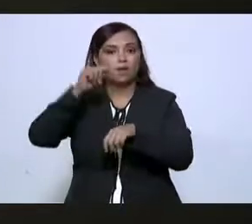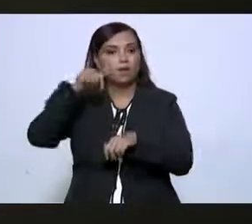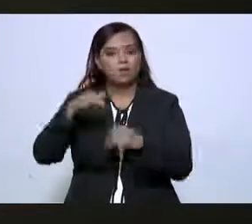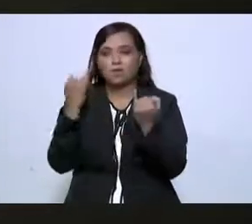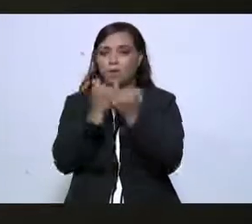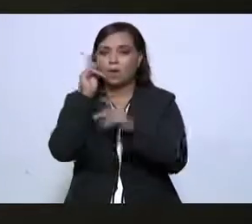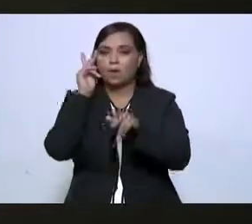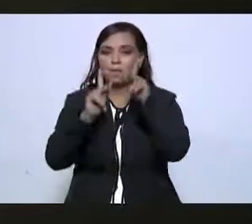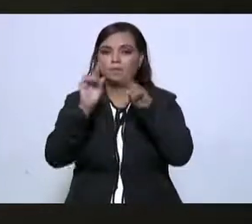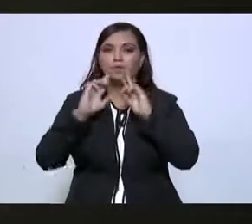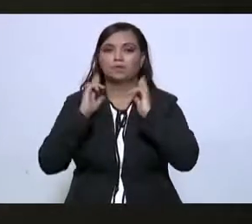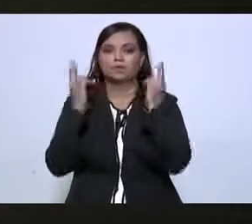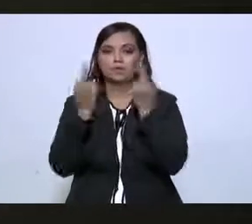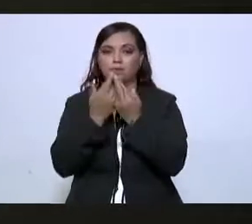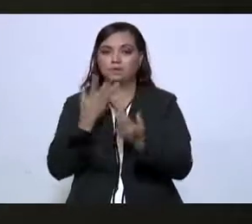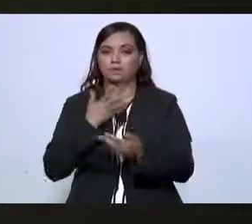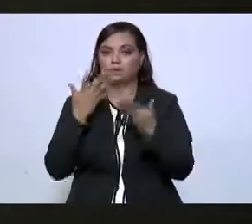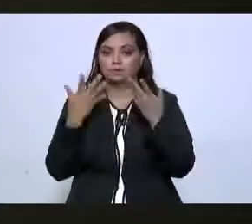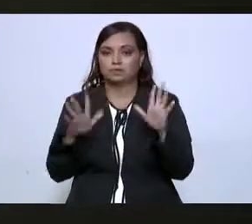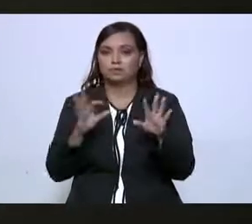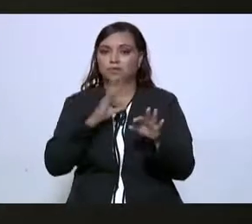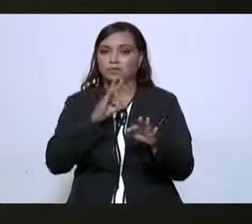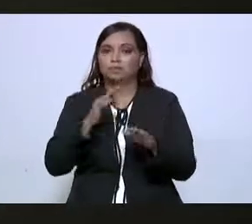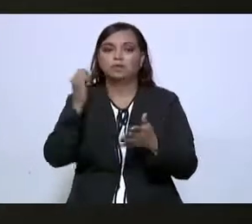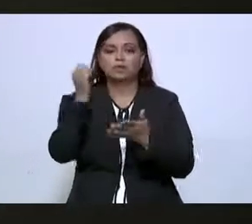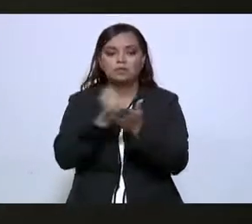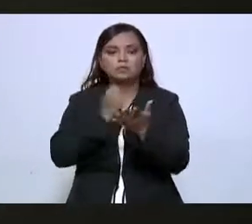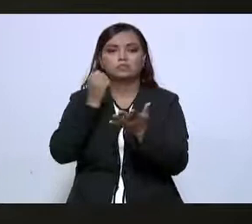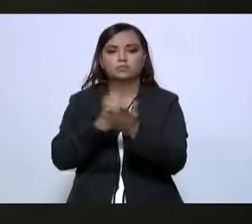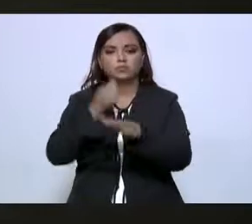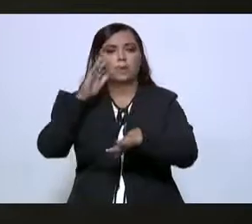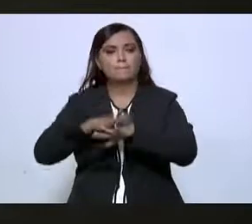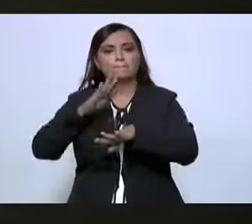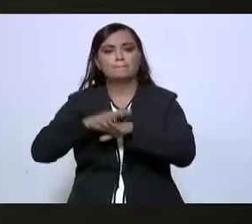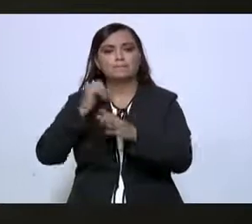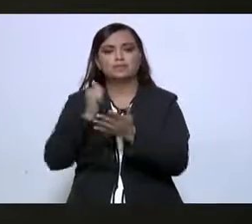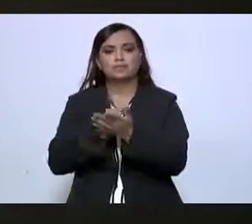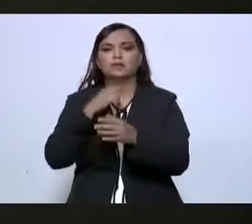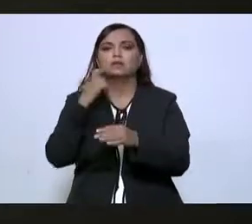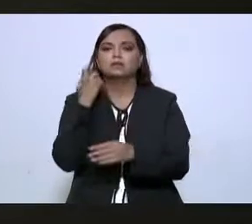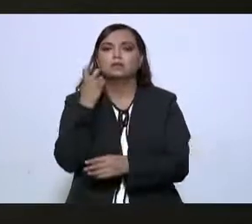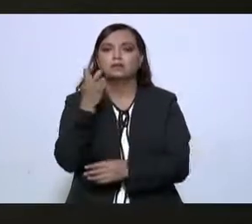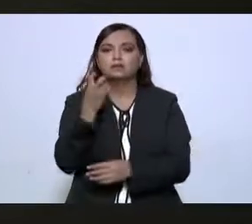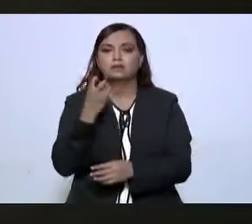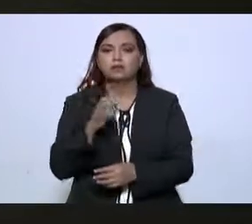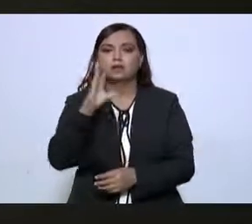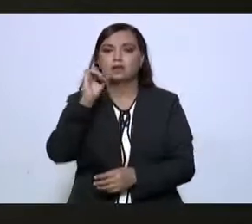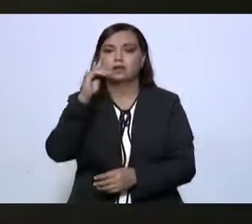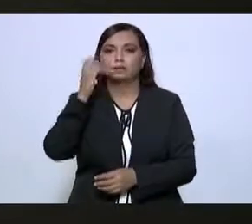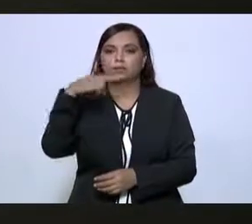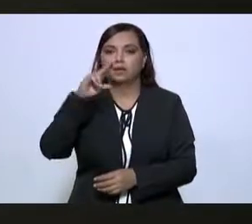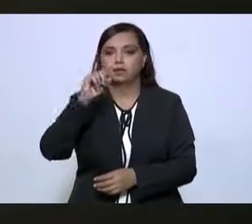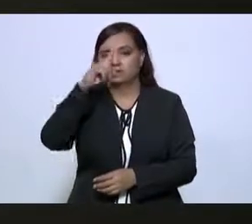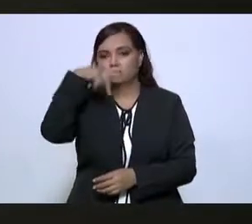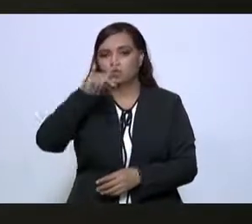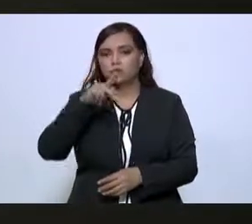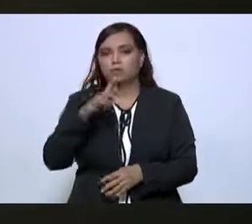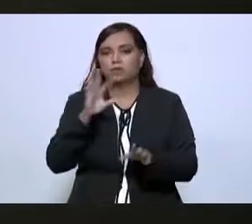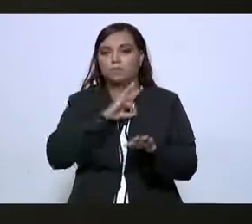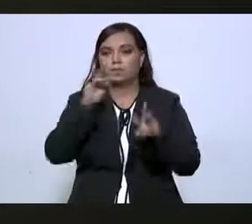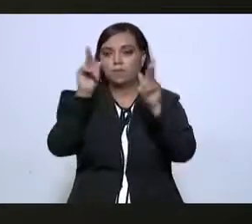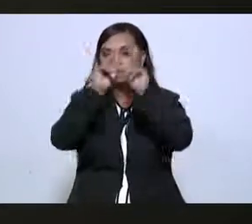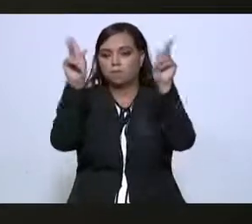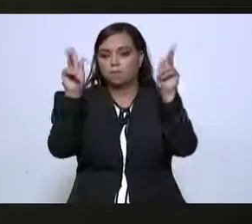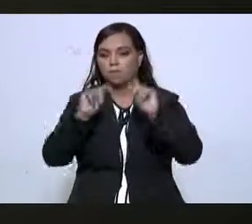comentábamos en una reunión que tuvimos de insistir mucho en lo que significan las campañas por la promoción de la paz.